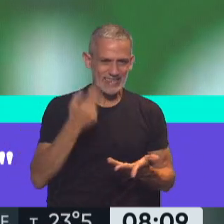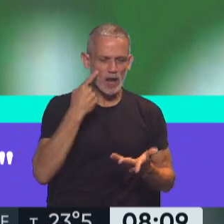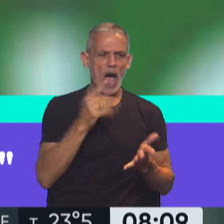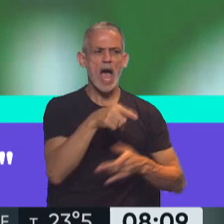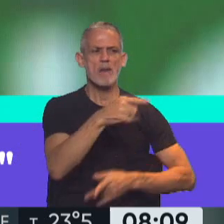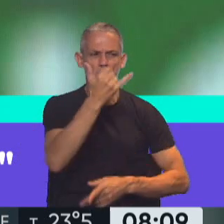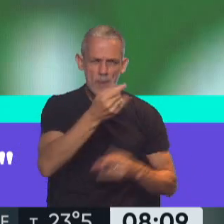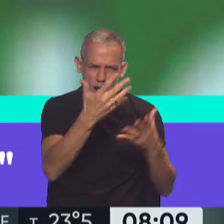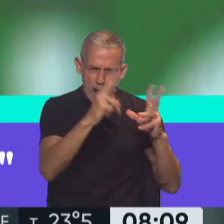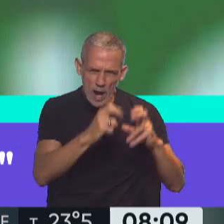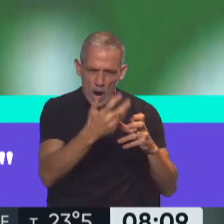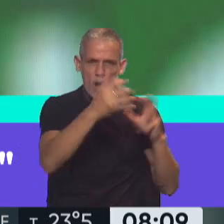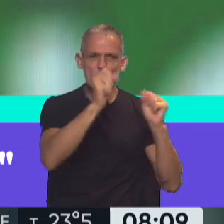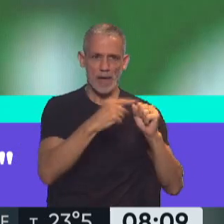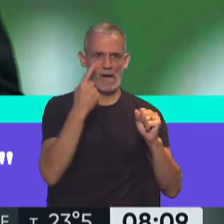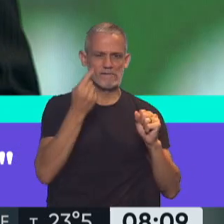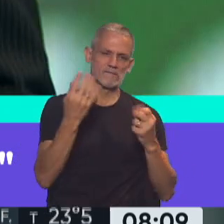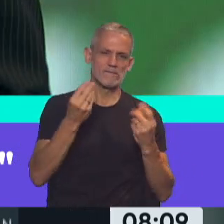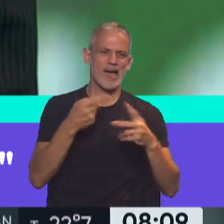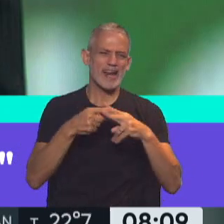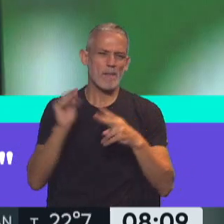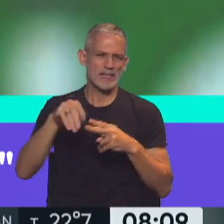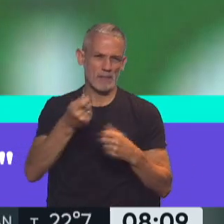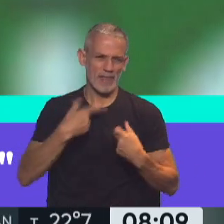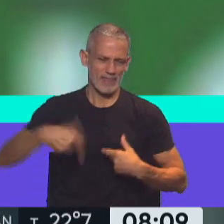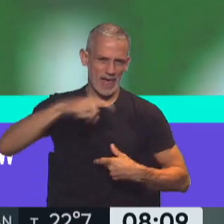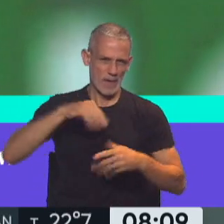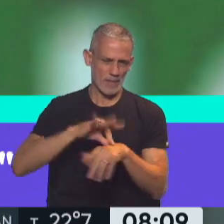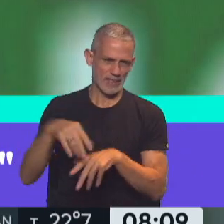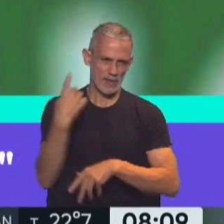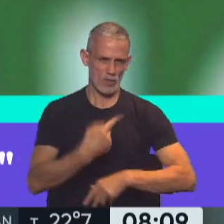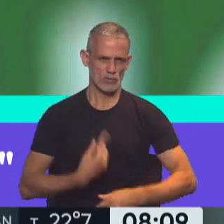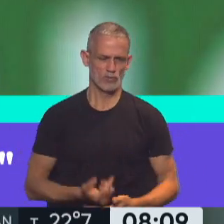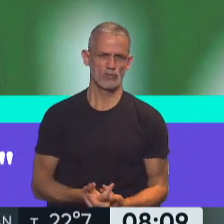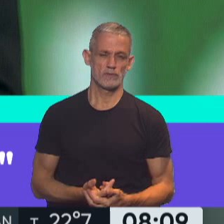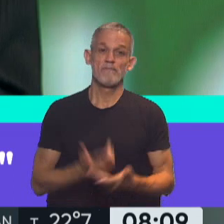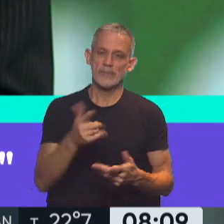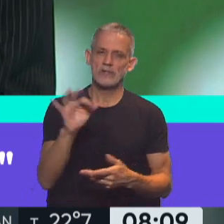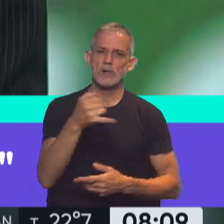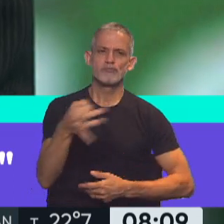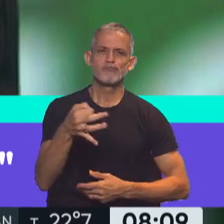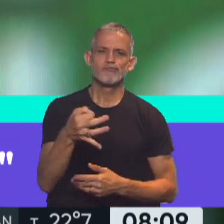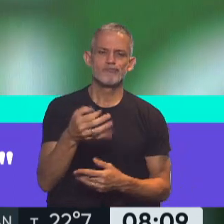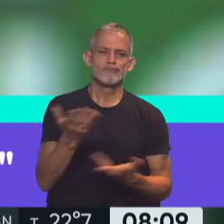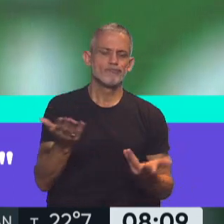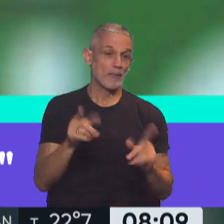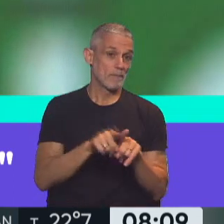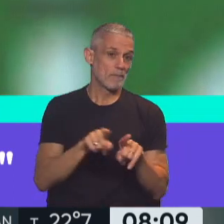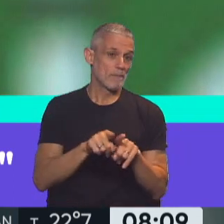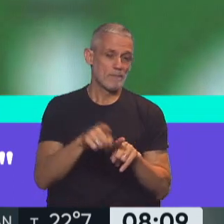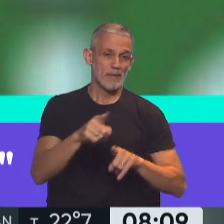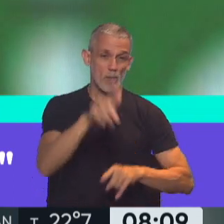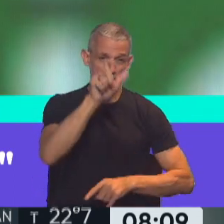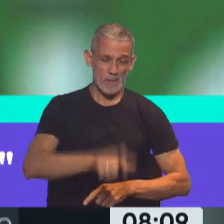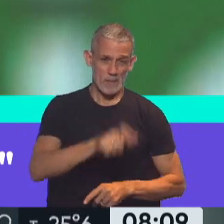enfrentar a la enfermedad con algunas herramientas más, ¿verdad? Sí, exactamente. En este caso, como este